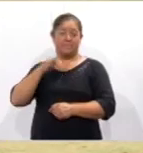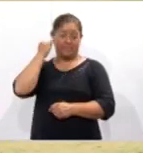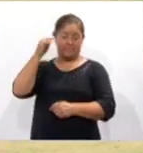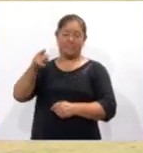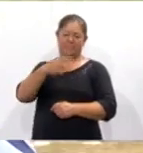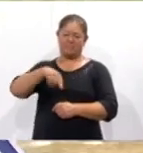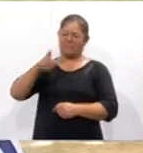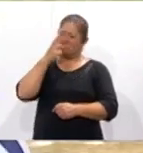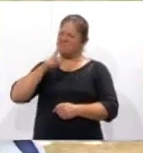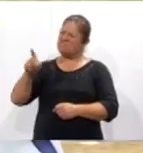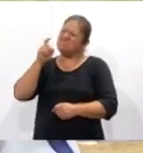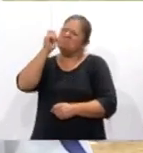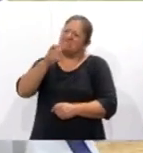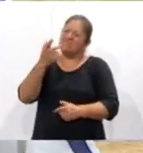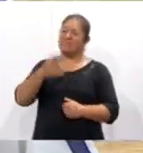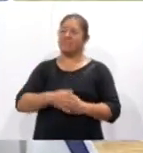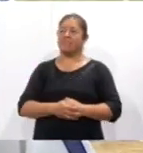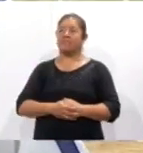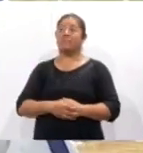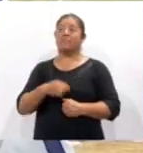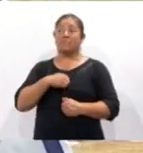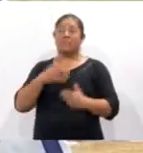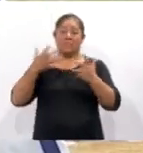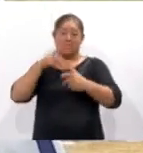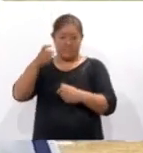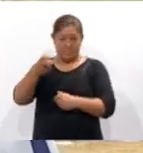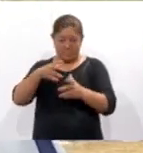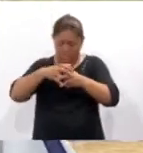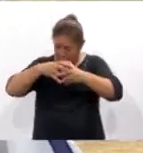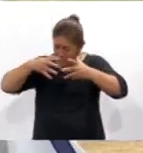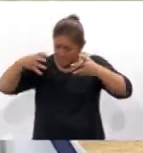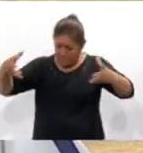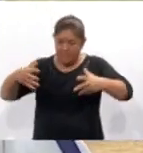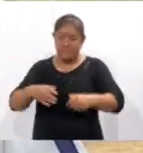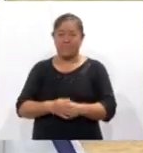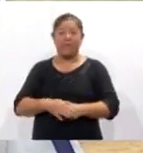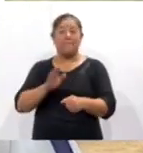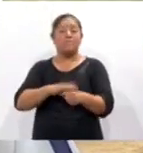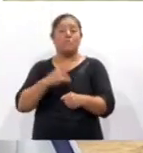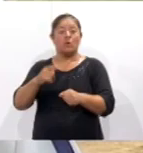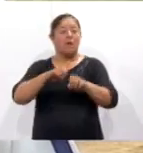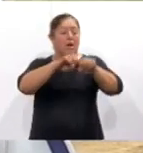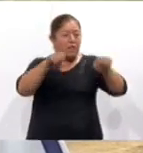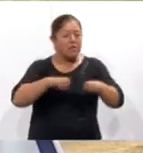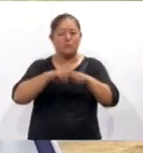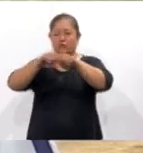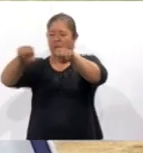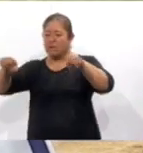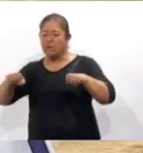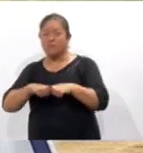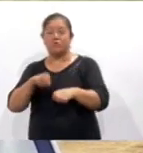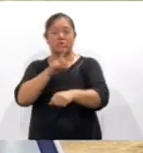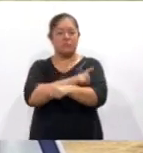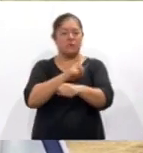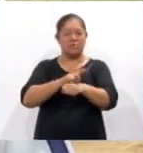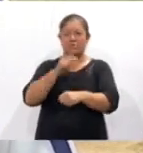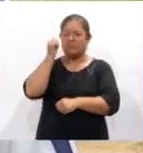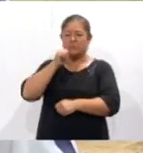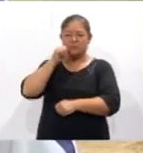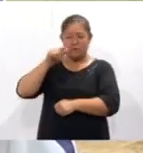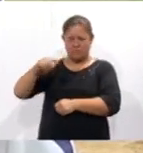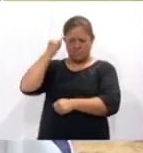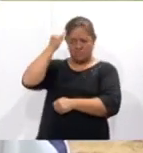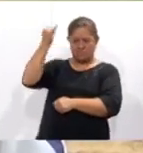de gran tradición. Hemos hecho esto grande y lo saludo a los equipos y a los delegados que siempre han compartido nuestras ideas